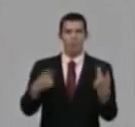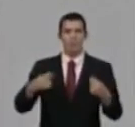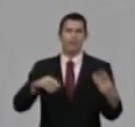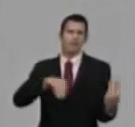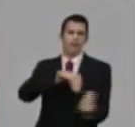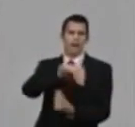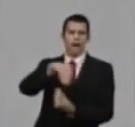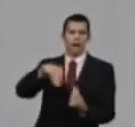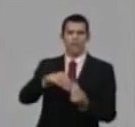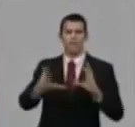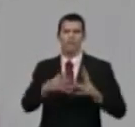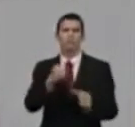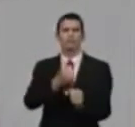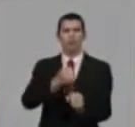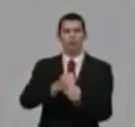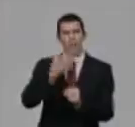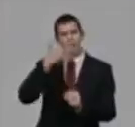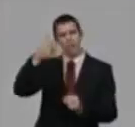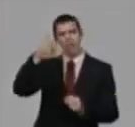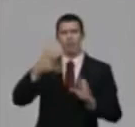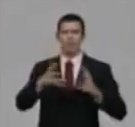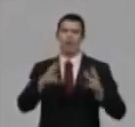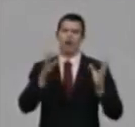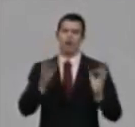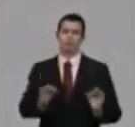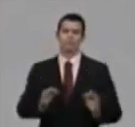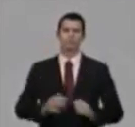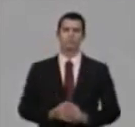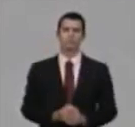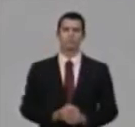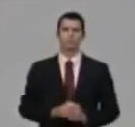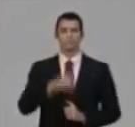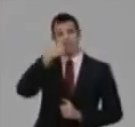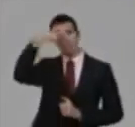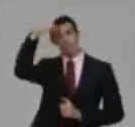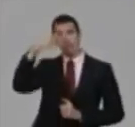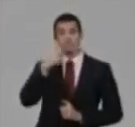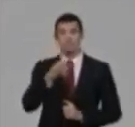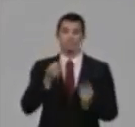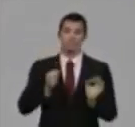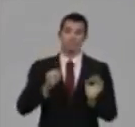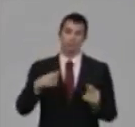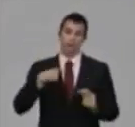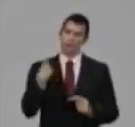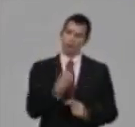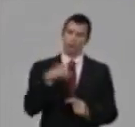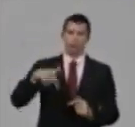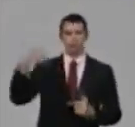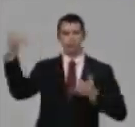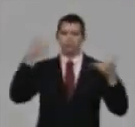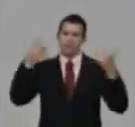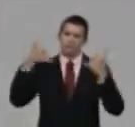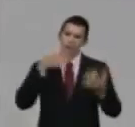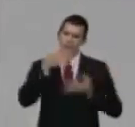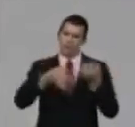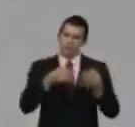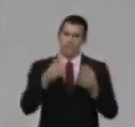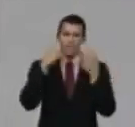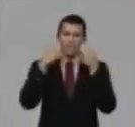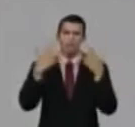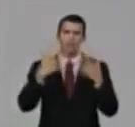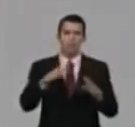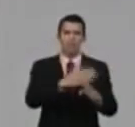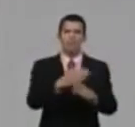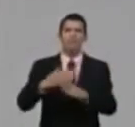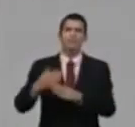modificándose. Hay varios mensajes que hemos recibido sobre eso. Es importante que se dirijan a los consejos populares,